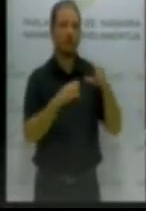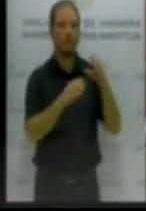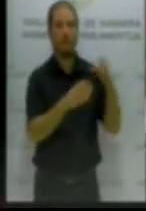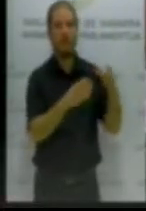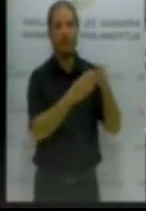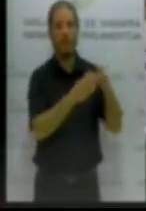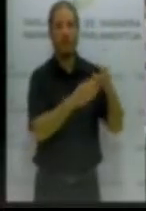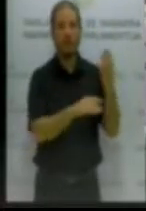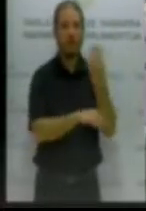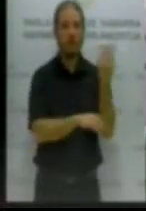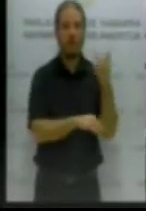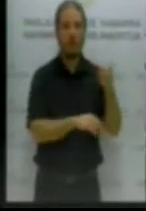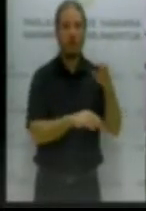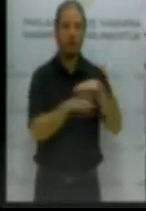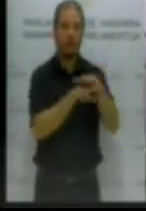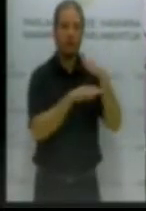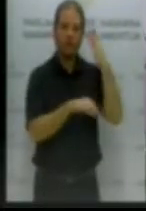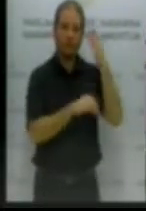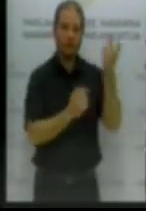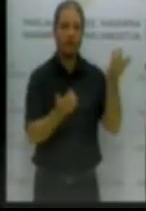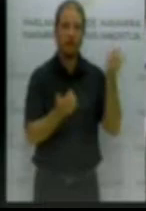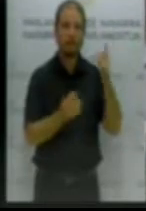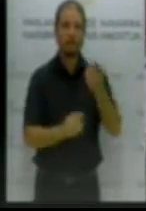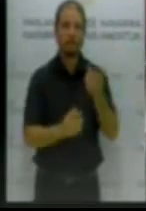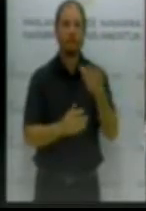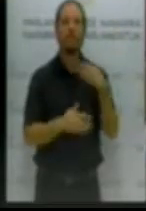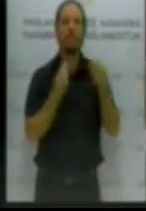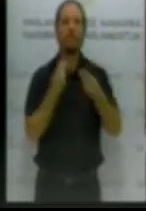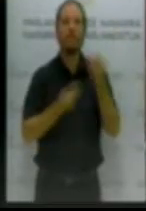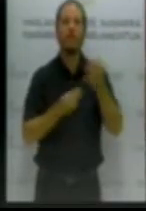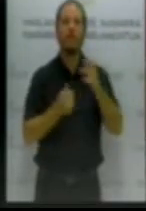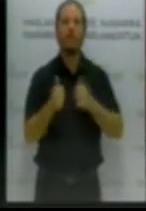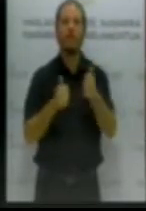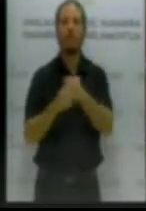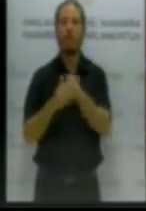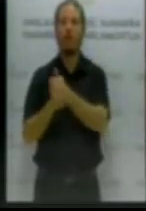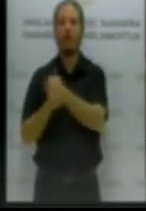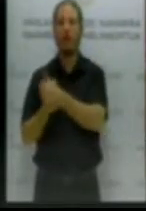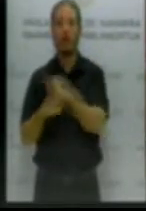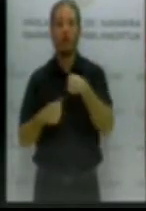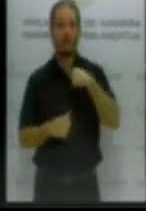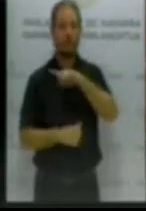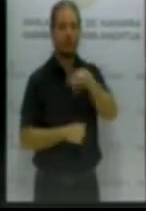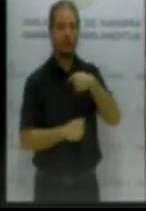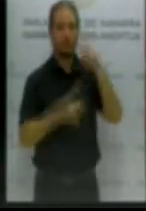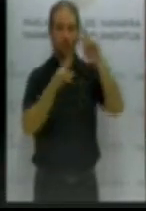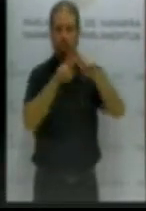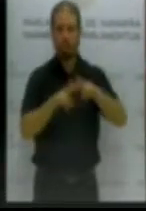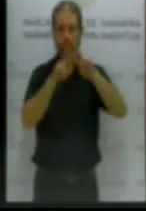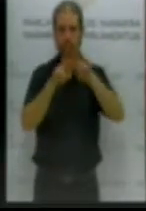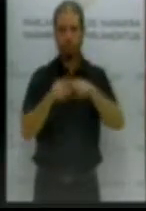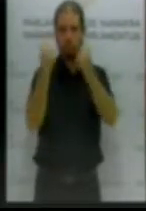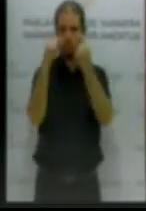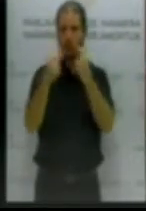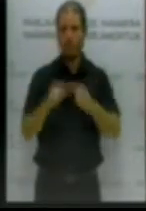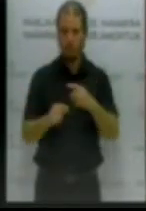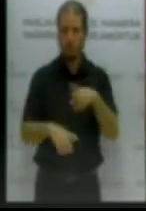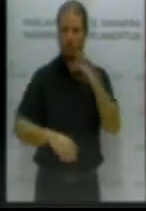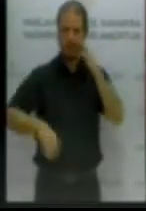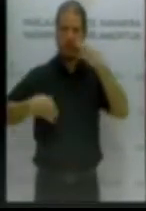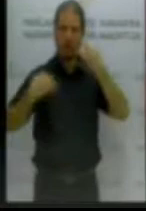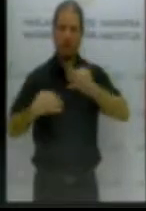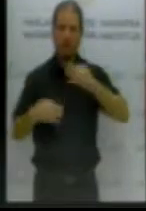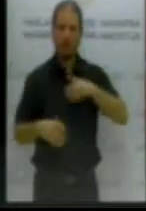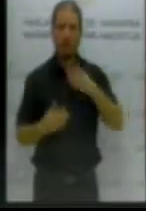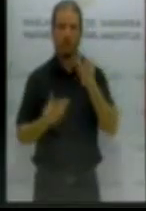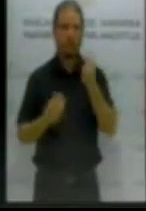Navarra, se trata de priorizar. Desde Unión del Pueblo Navarro hemos analizado el presupuesto y le podemos garantizar que hay muchas